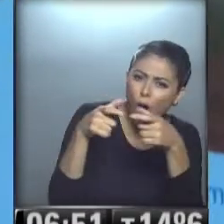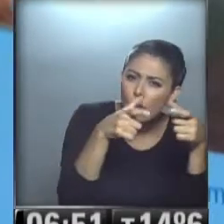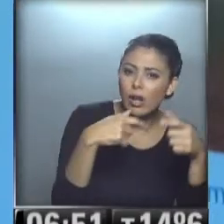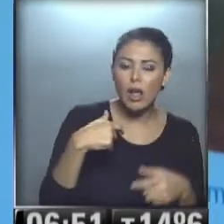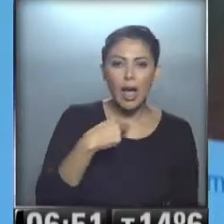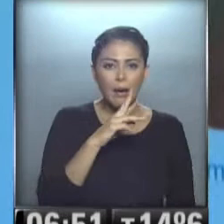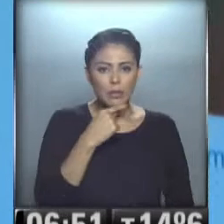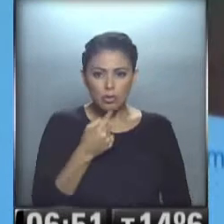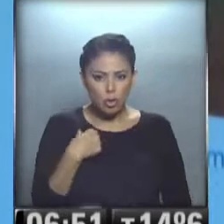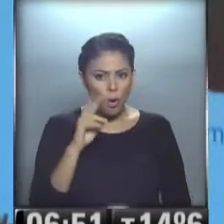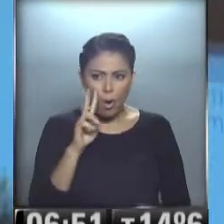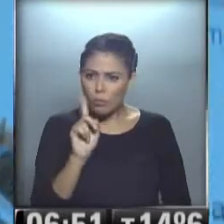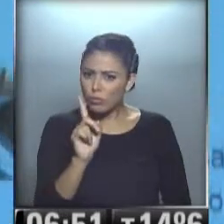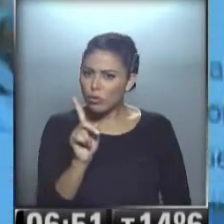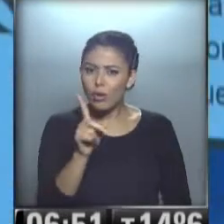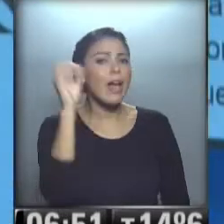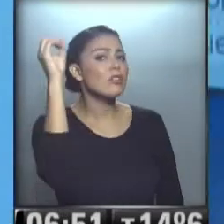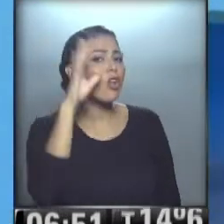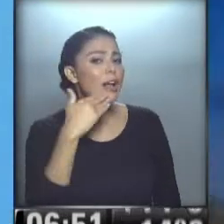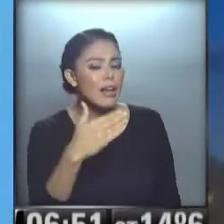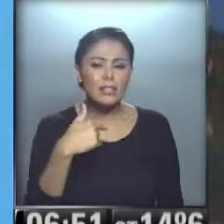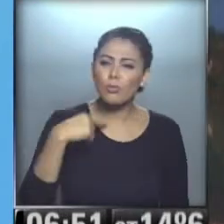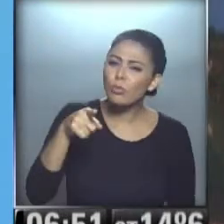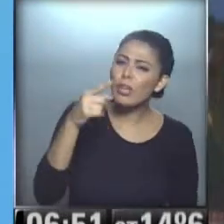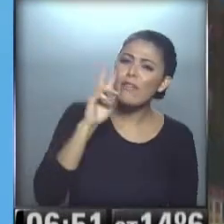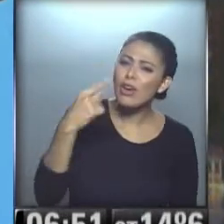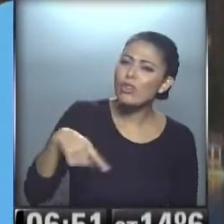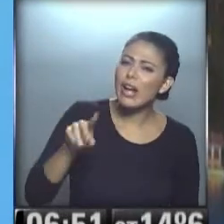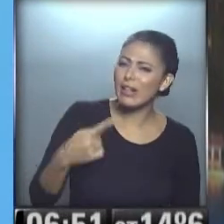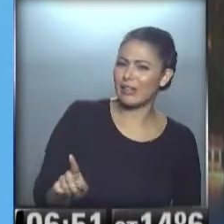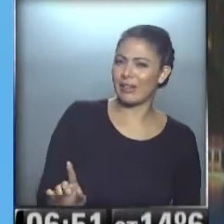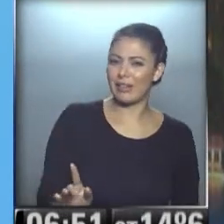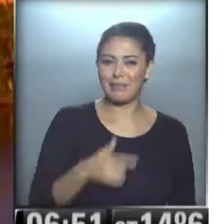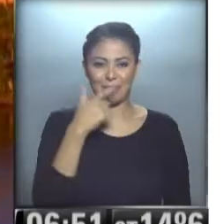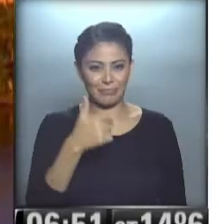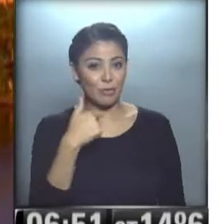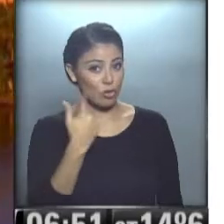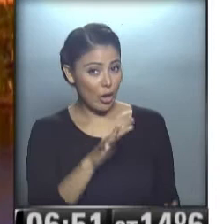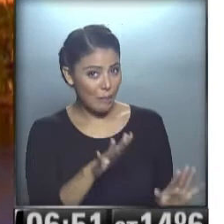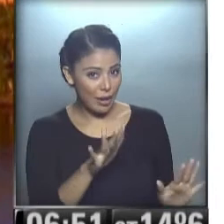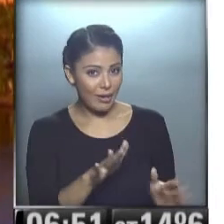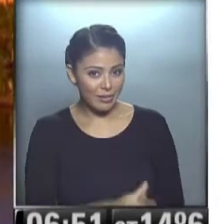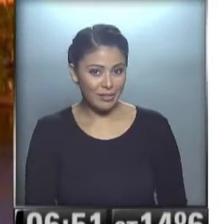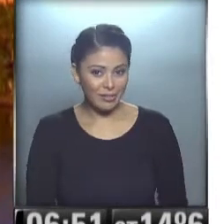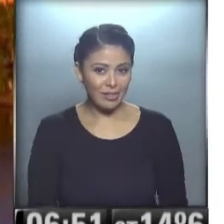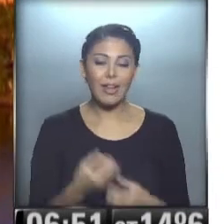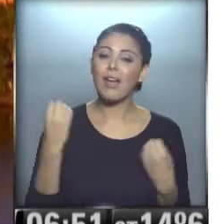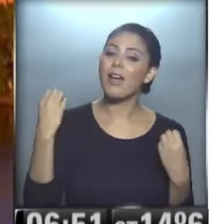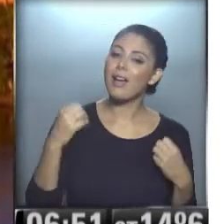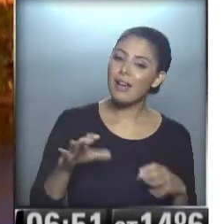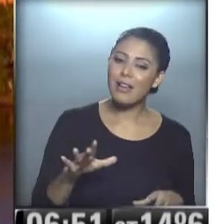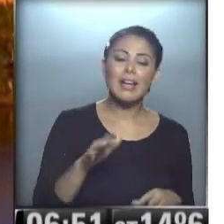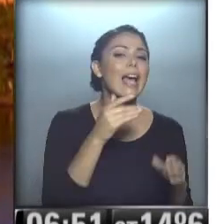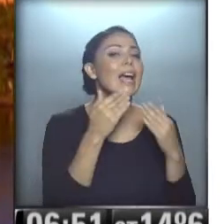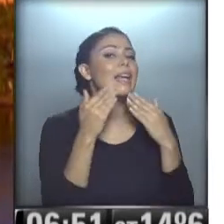mirando con atención? No... ...qué solazo, gracias por ese sol, de cosas raras siempre... ...esperamos, esperamos el solcito, eh...